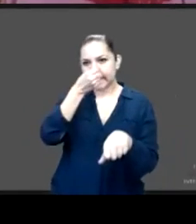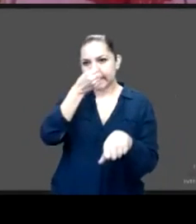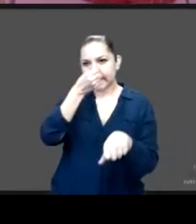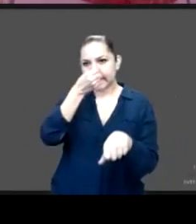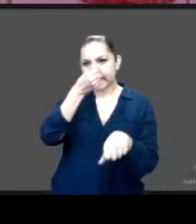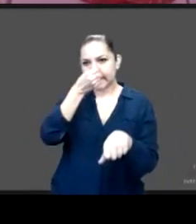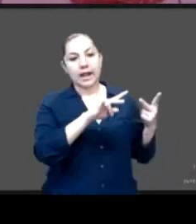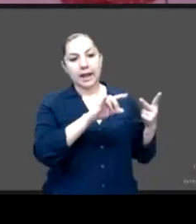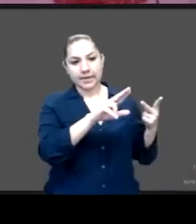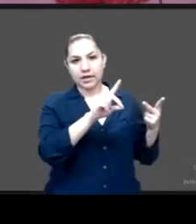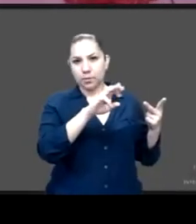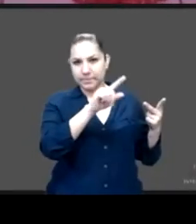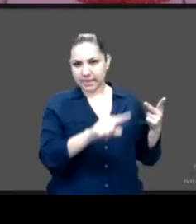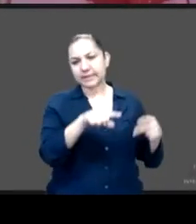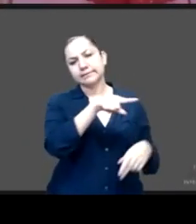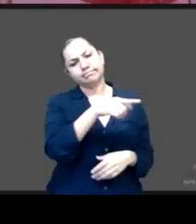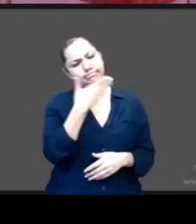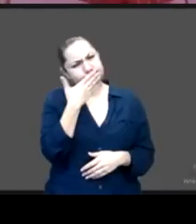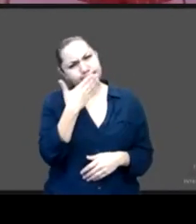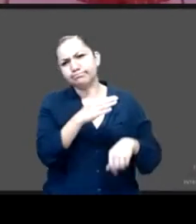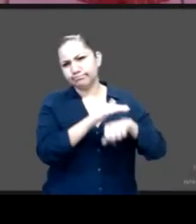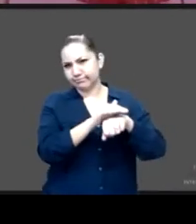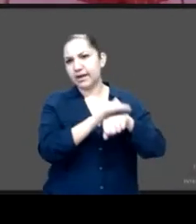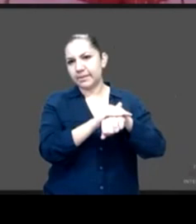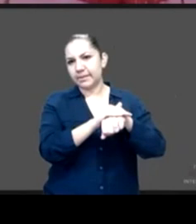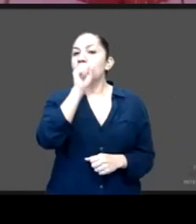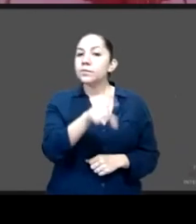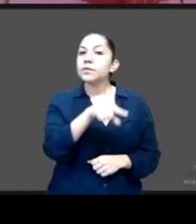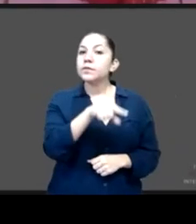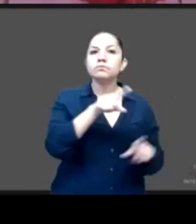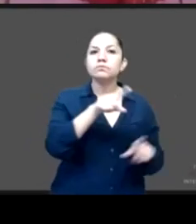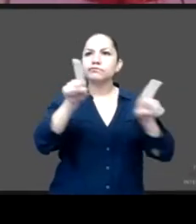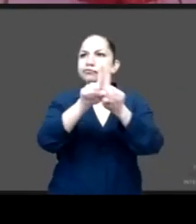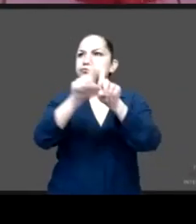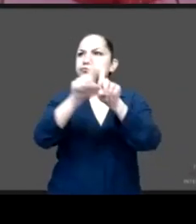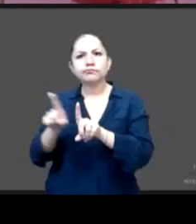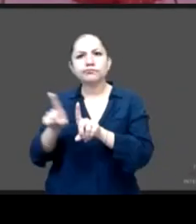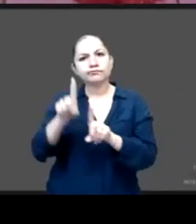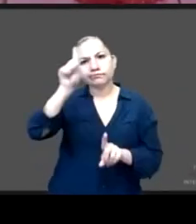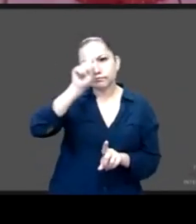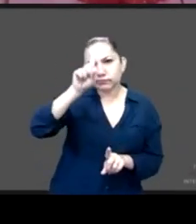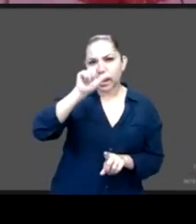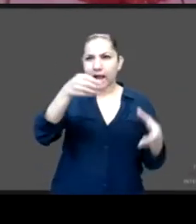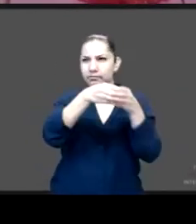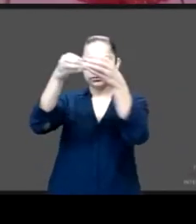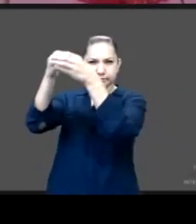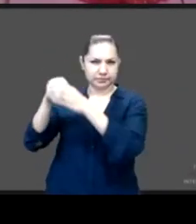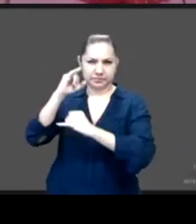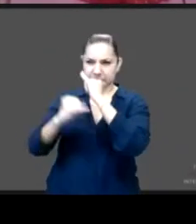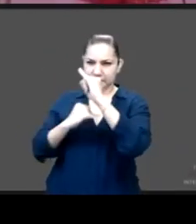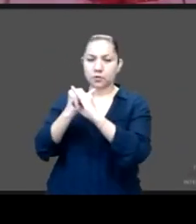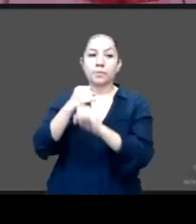un buen amigo, además personal, consultor de organismos internacionales. Él es médico especialista en medicina